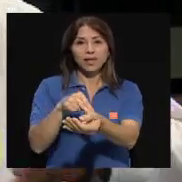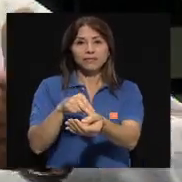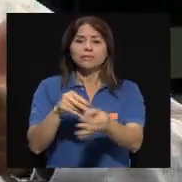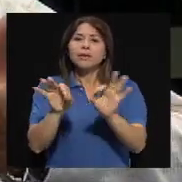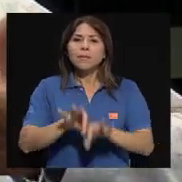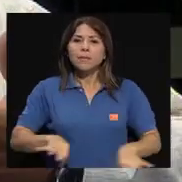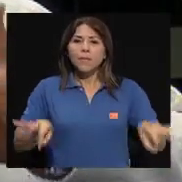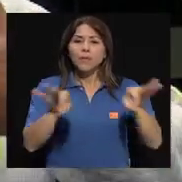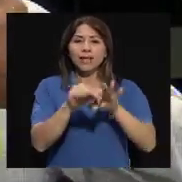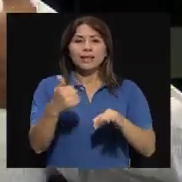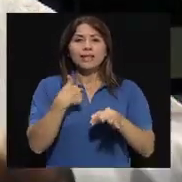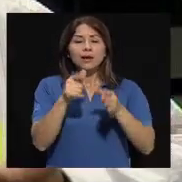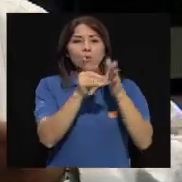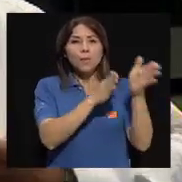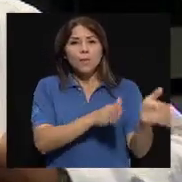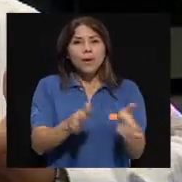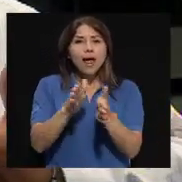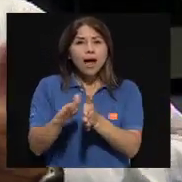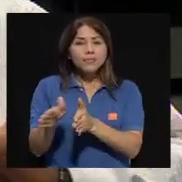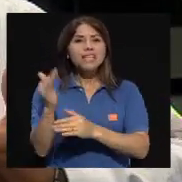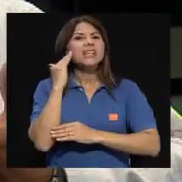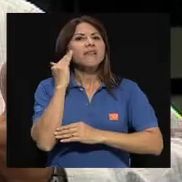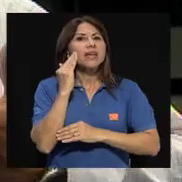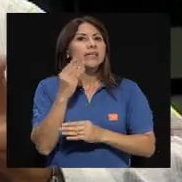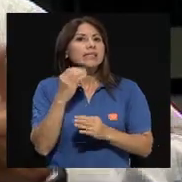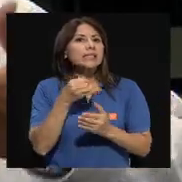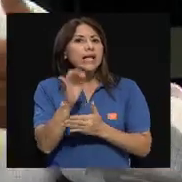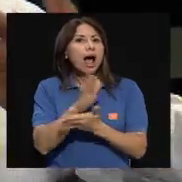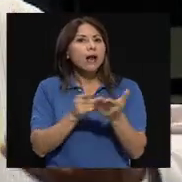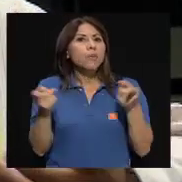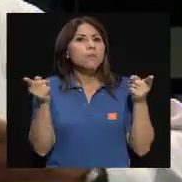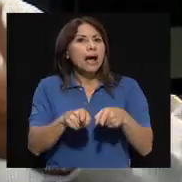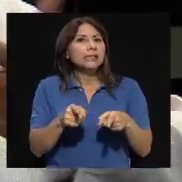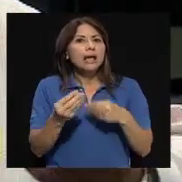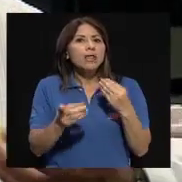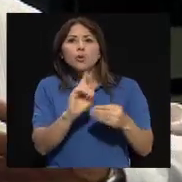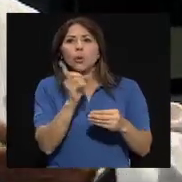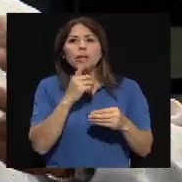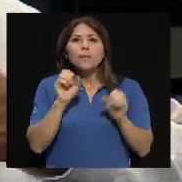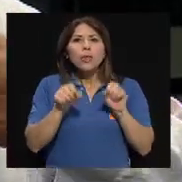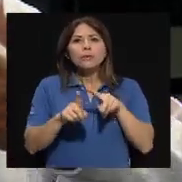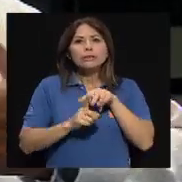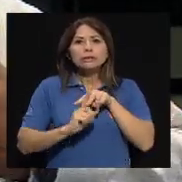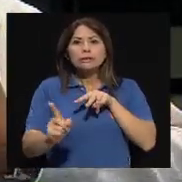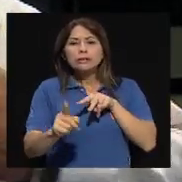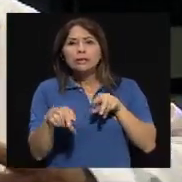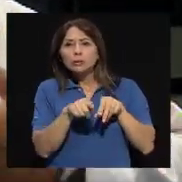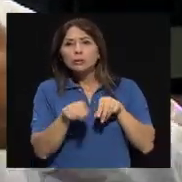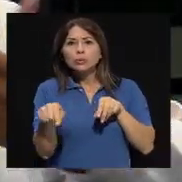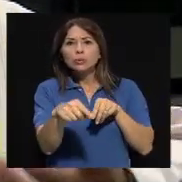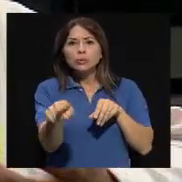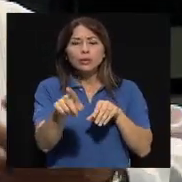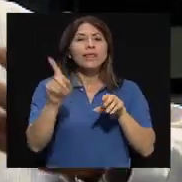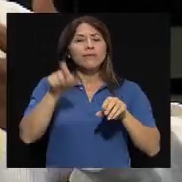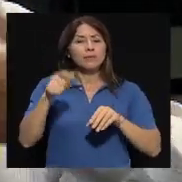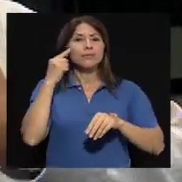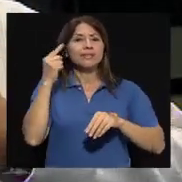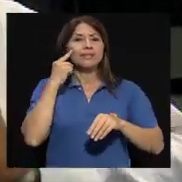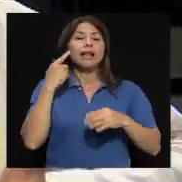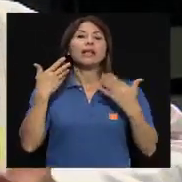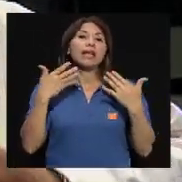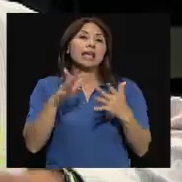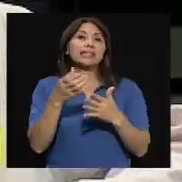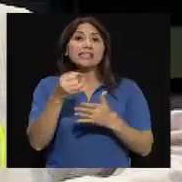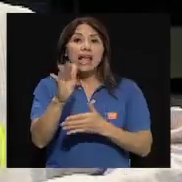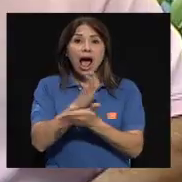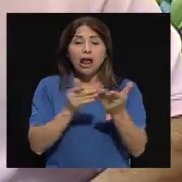emergencia que se pueda poner en práctica, que todos lo sepan, como tener luz, tener agua, poder sobrevivir al menos 72 horas con sus propios